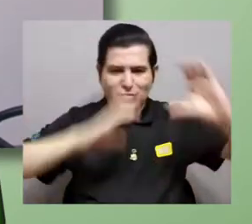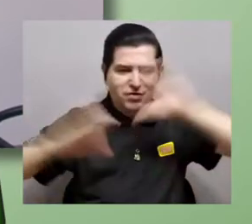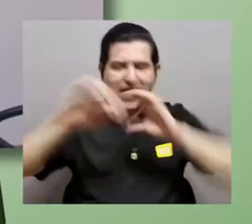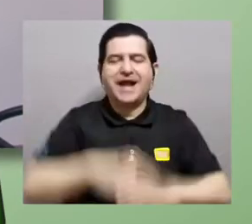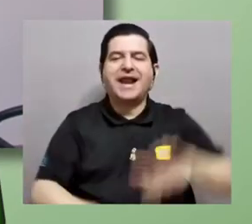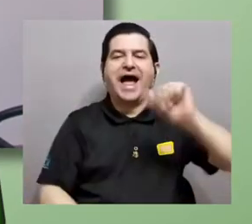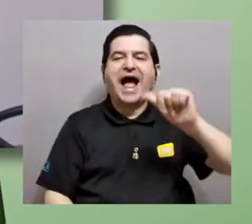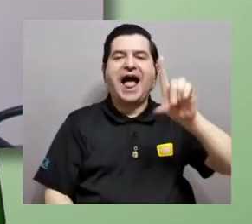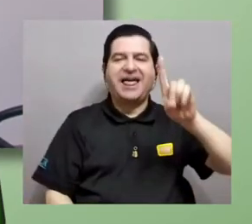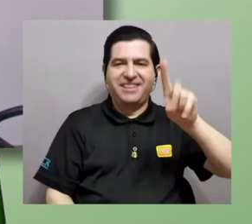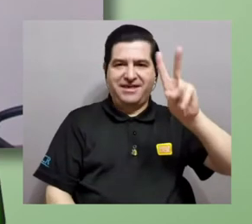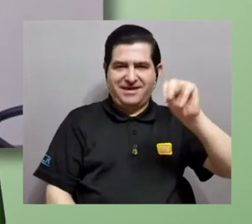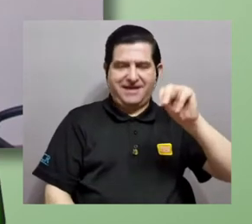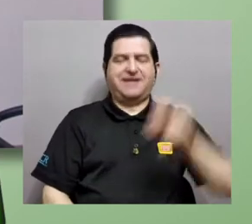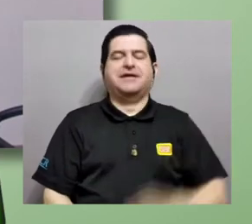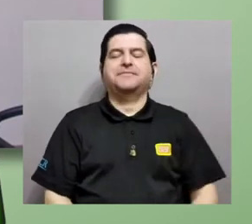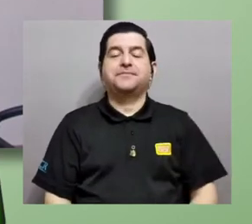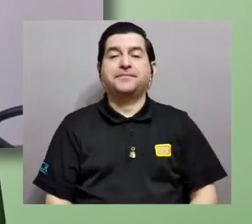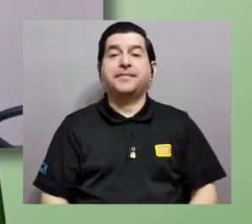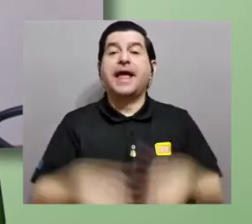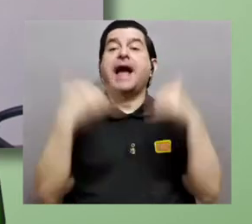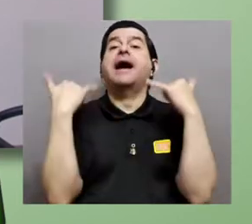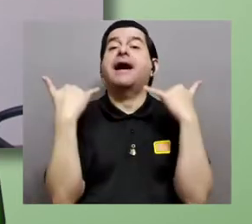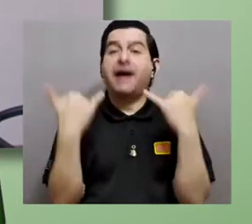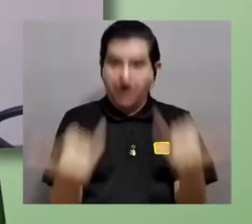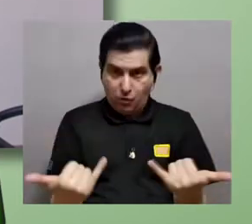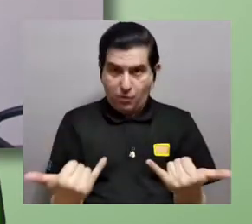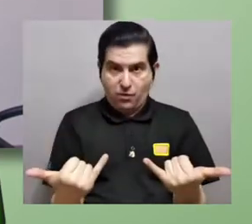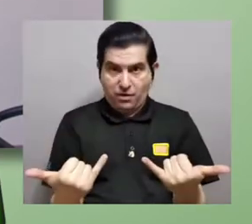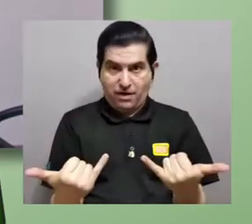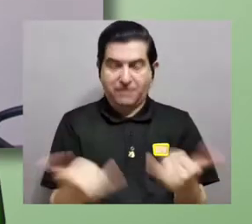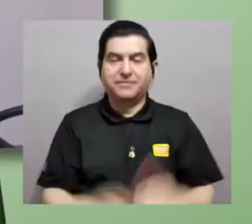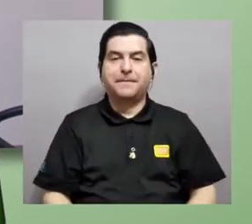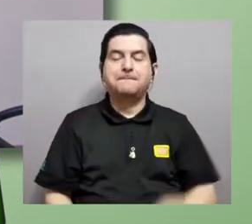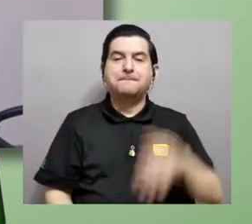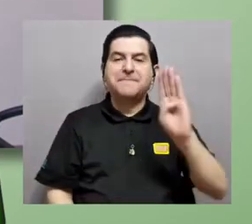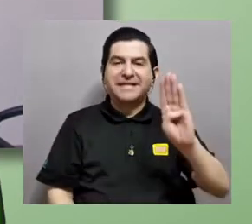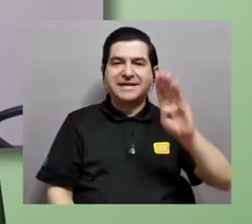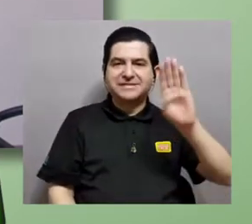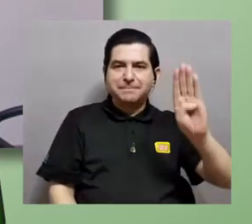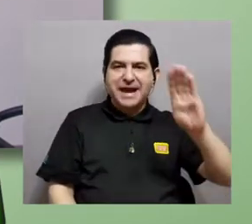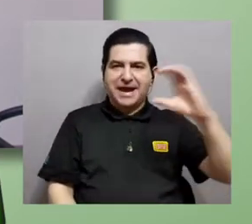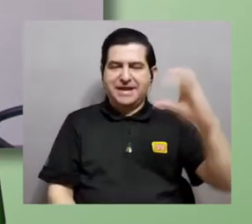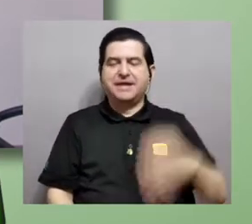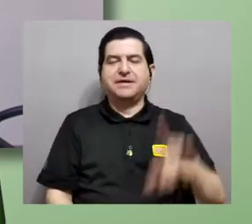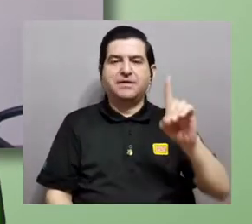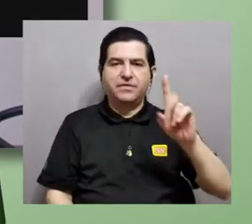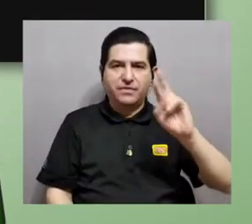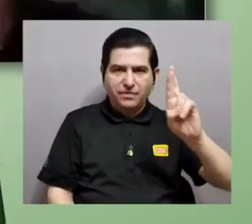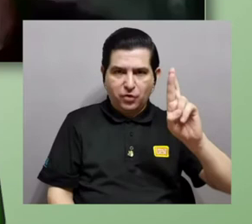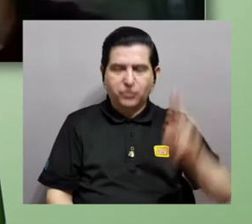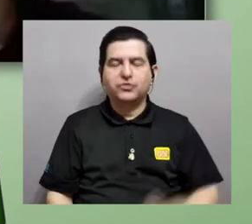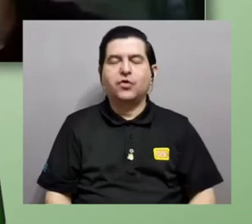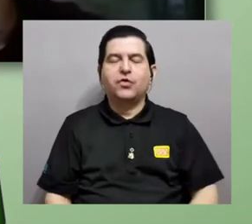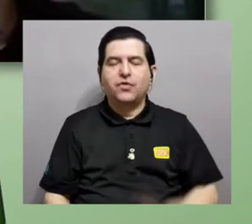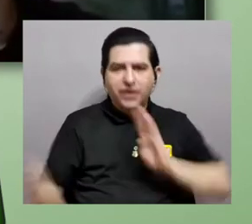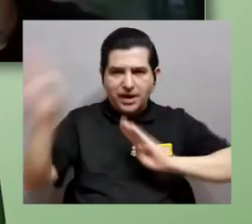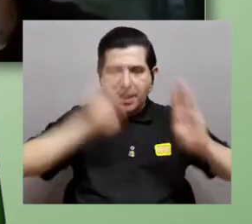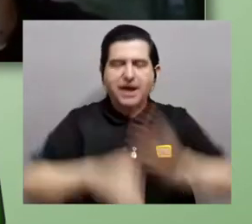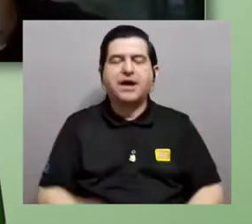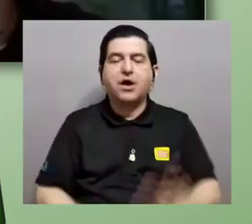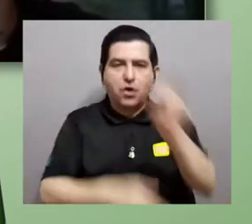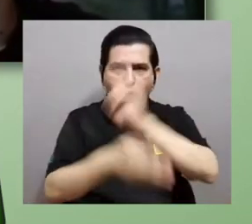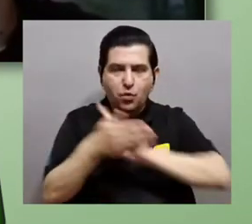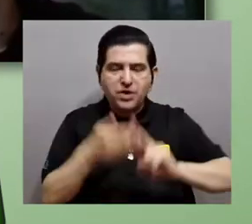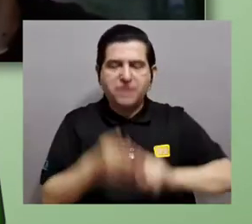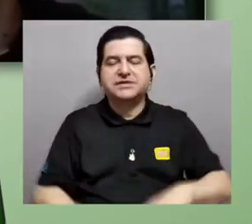ADN. Vamos ahora mismo con Beatriz Willink, doctora en Biología de la Universidad de Lund en